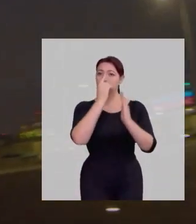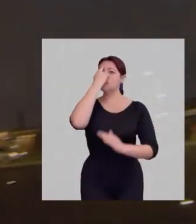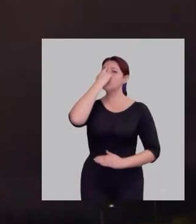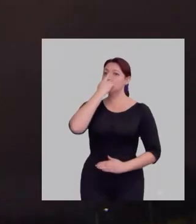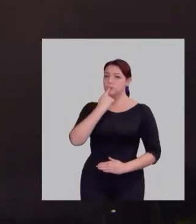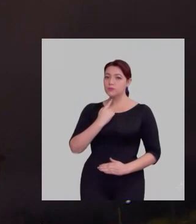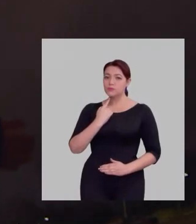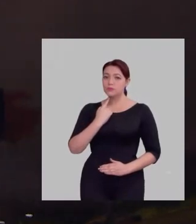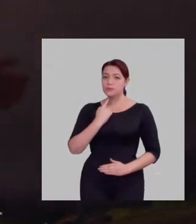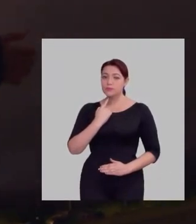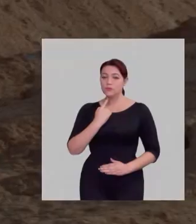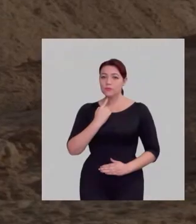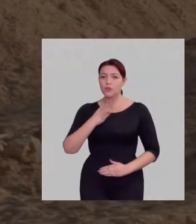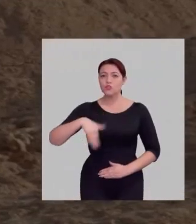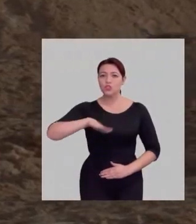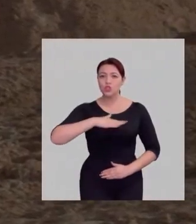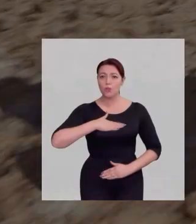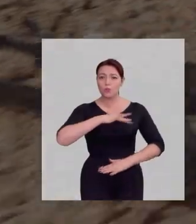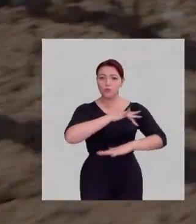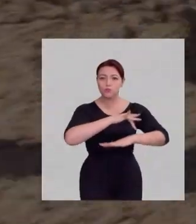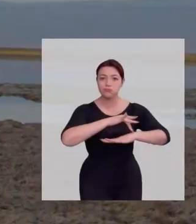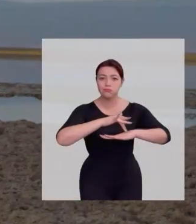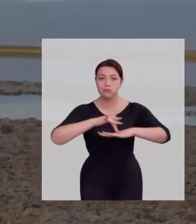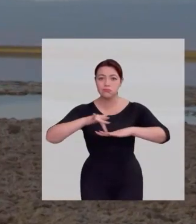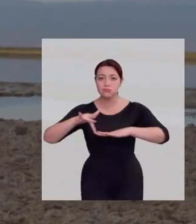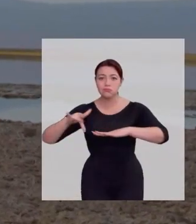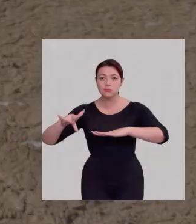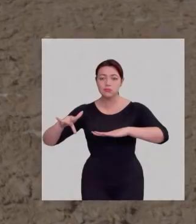¿Son ¿Los monumentos? ¿Somos desierto?